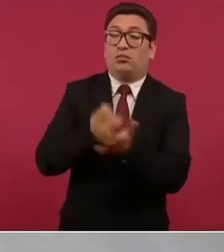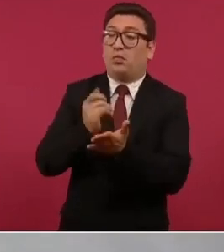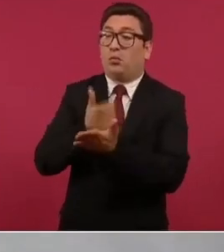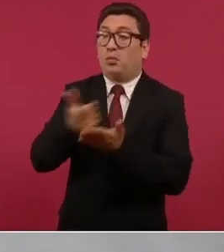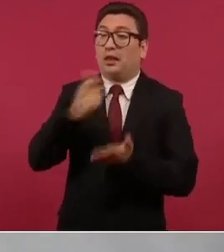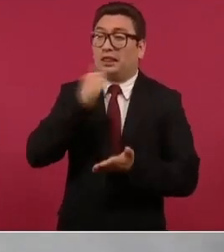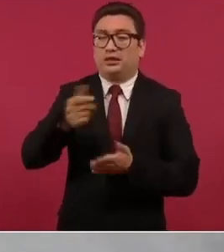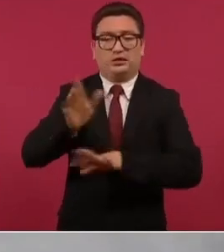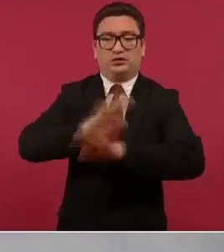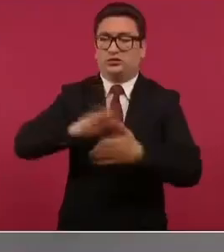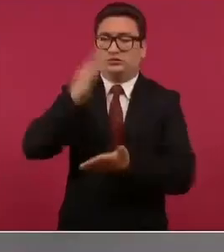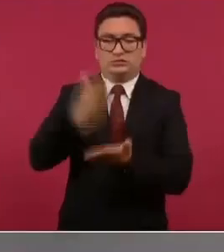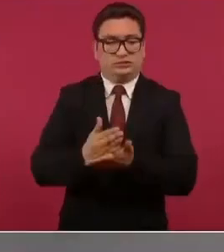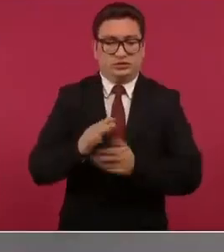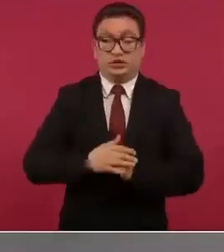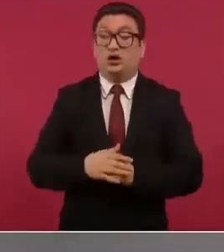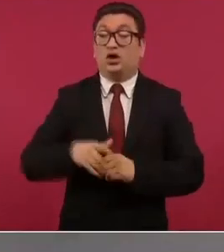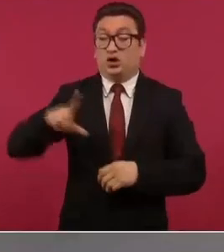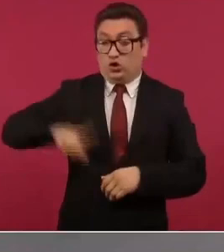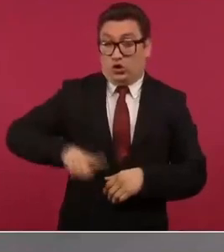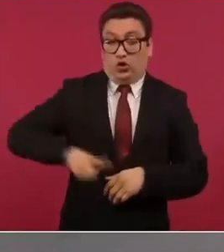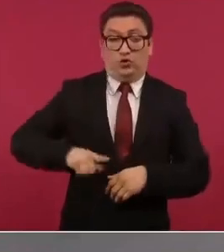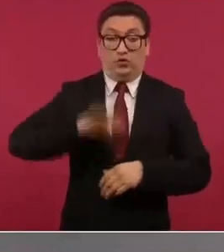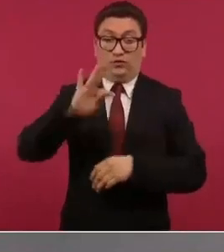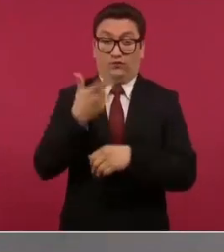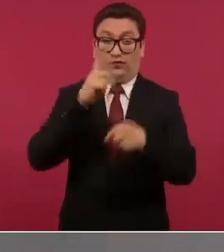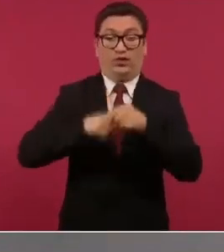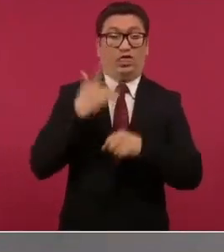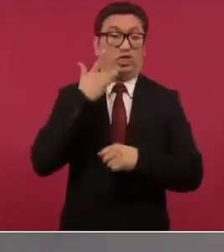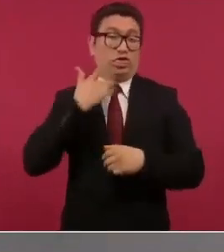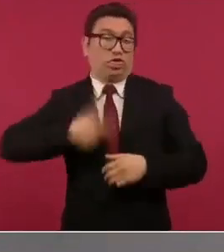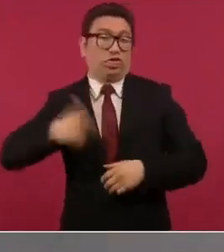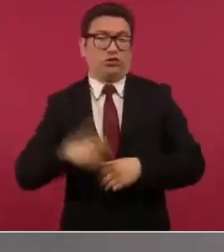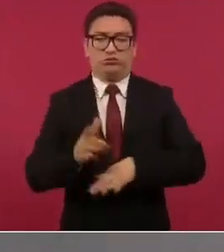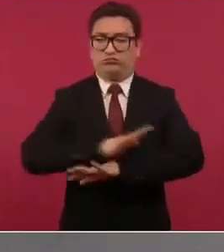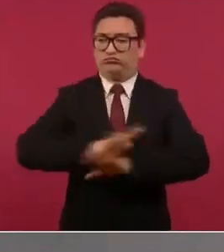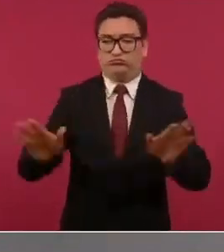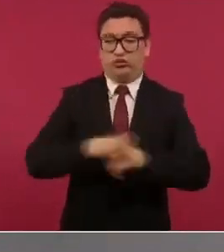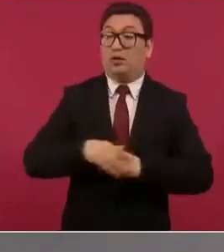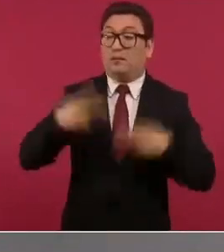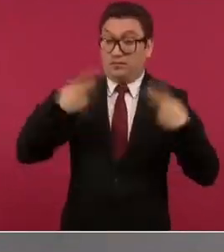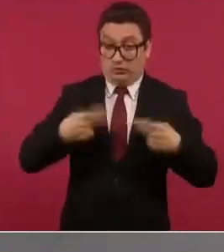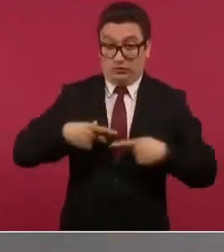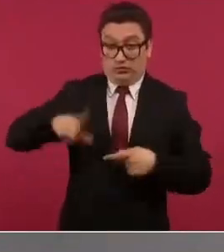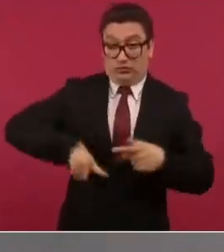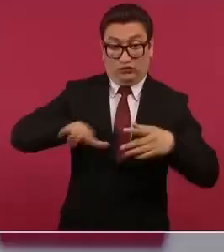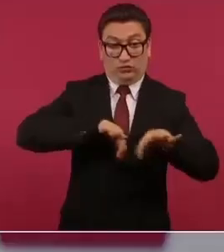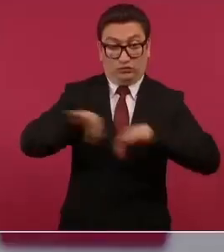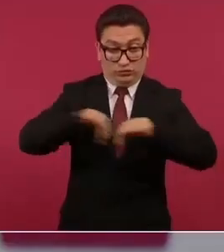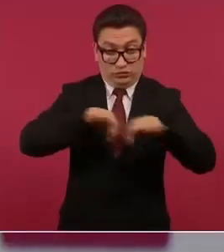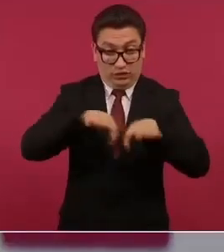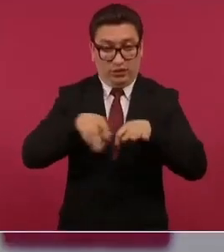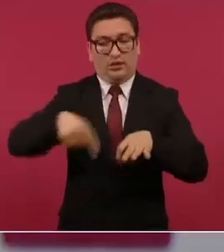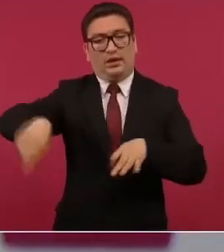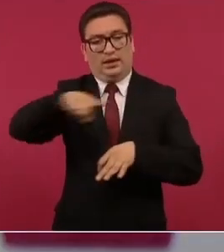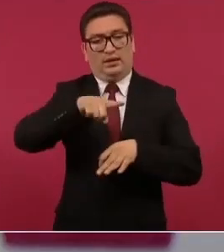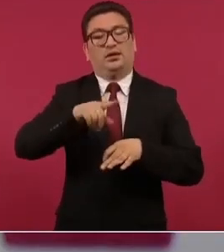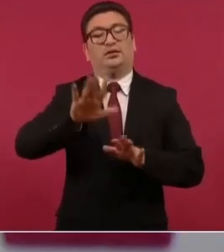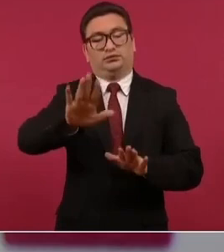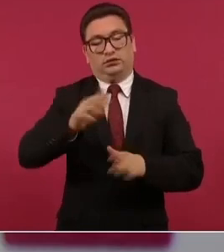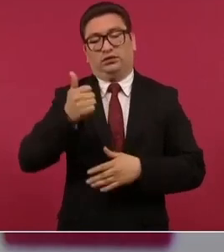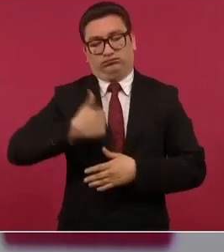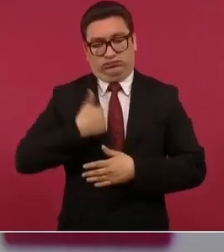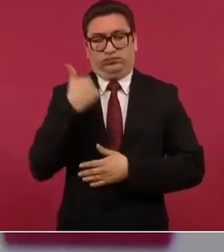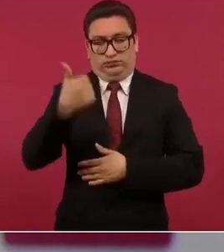no hay lujos en el gobierno federal y los servidores públicos y aprovecho